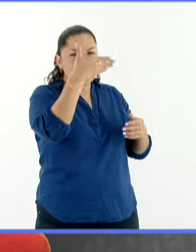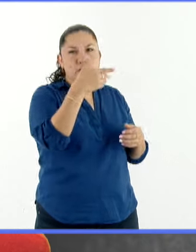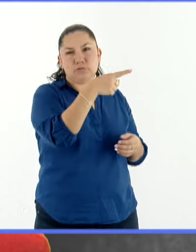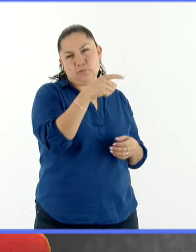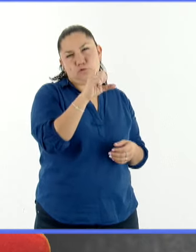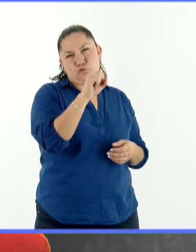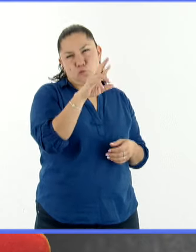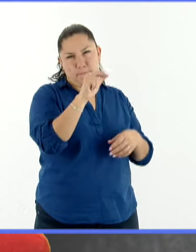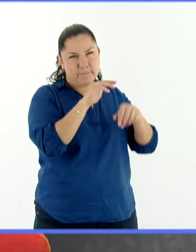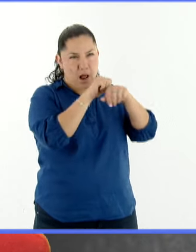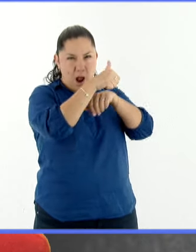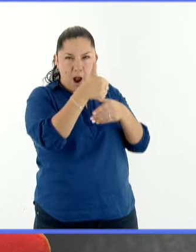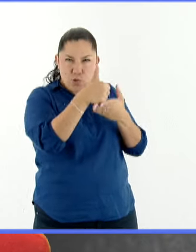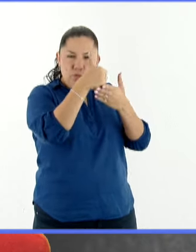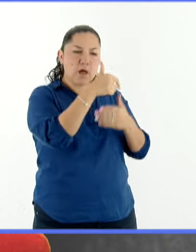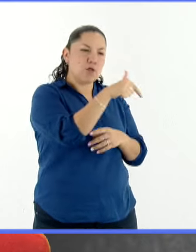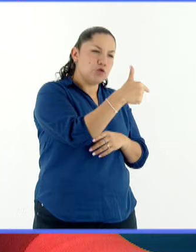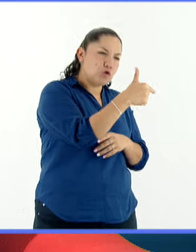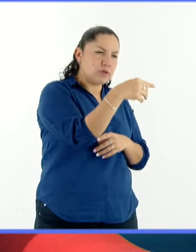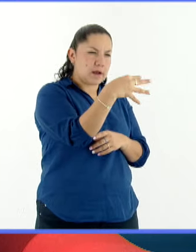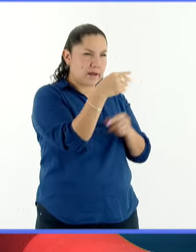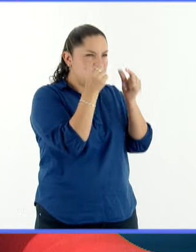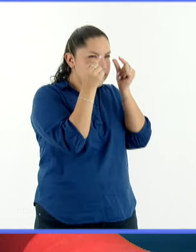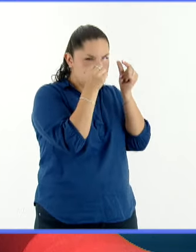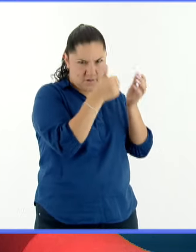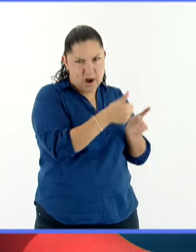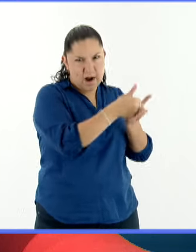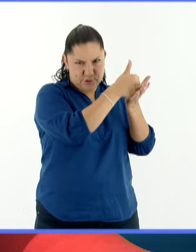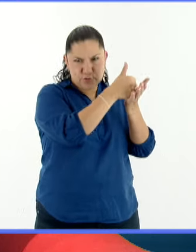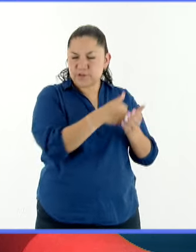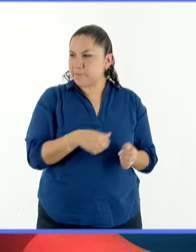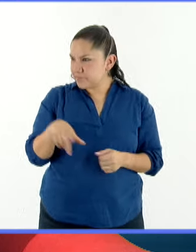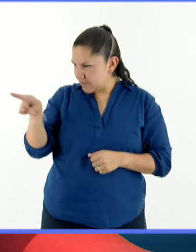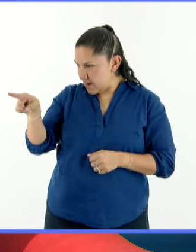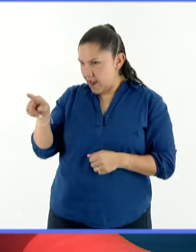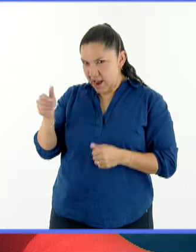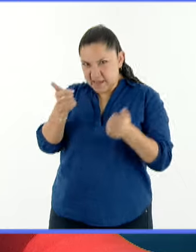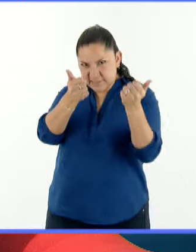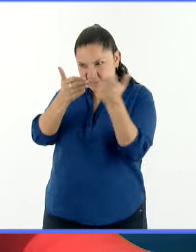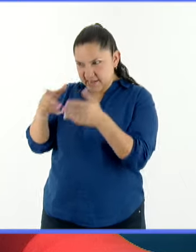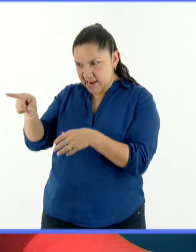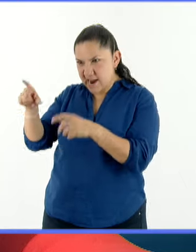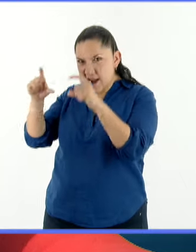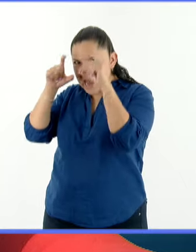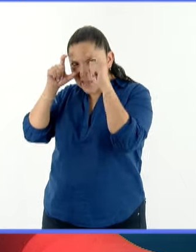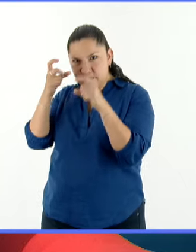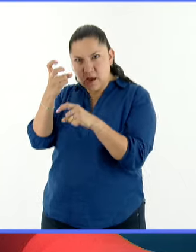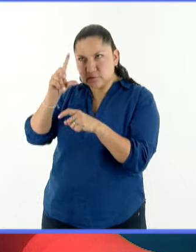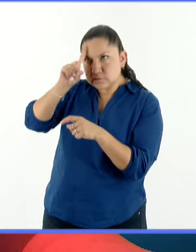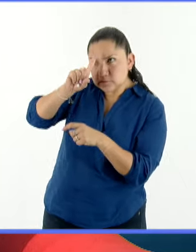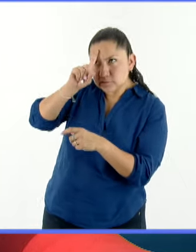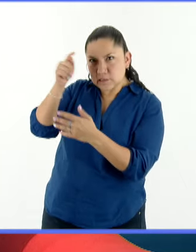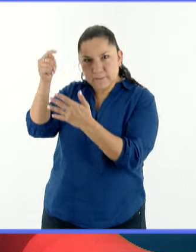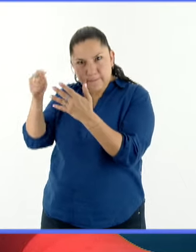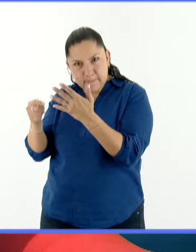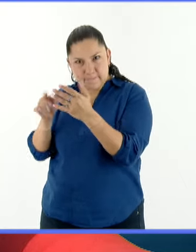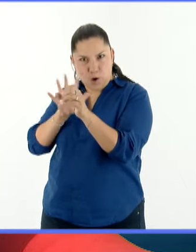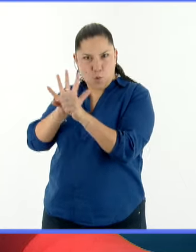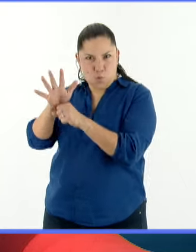entre más grande mejor. ¿Tiene usted unos lentes ahí? Sí. nos platica un poquito las características o lo que debemos considerar a la hora de